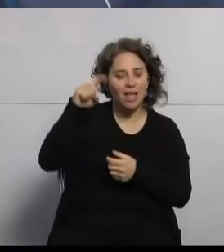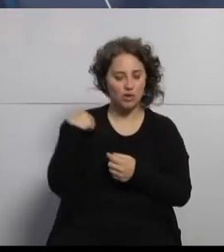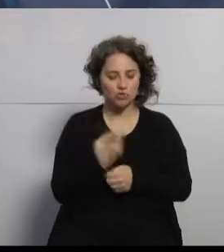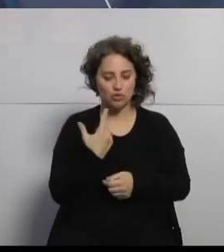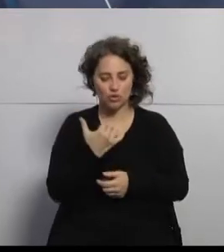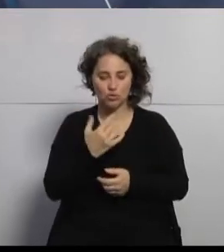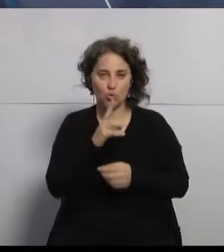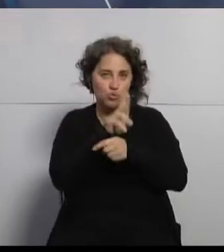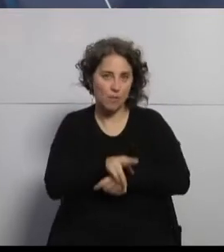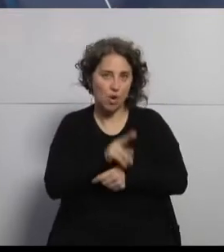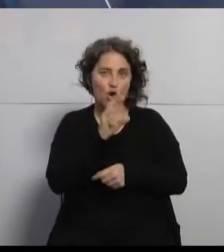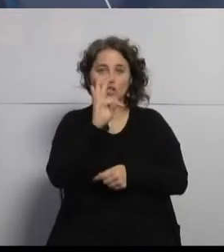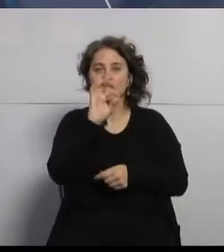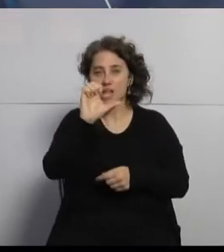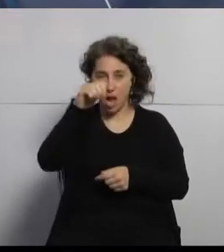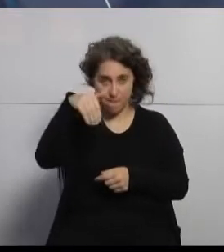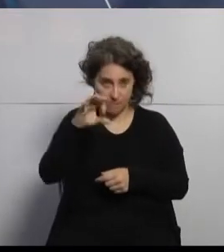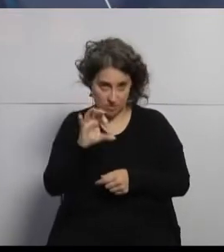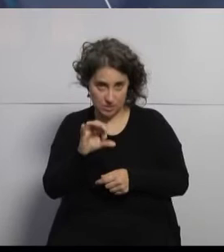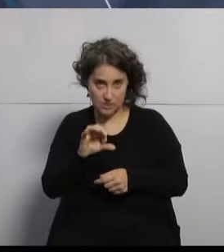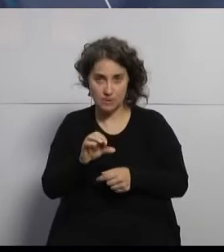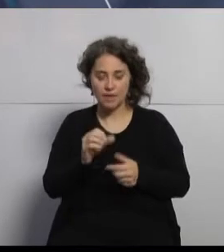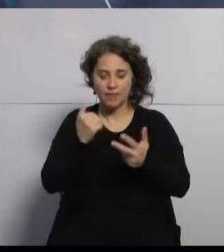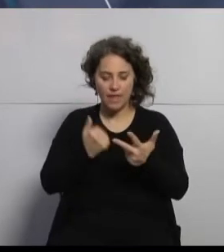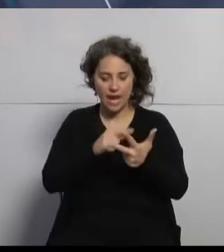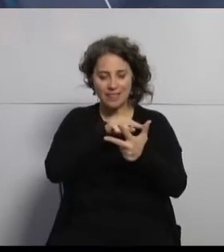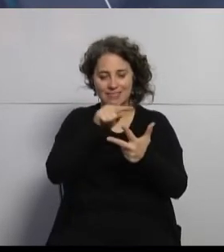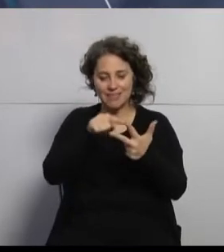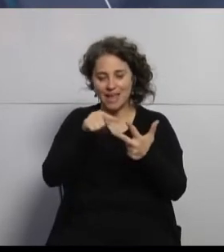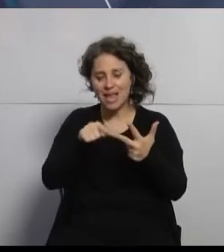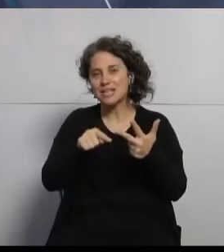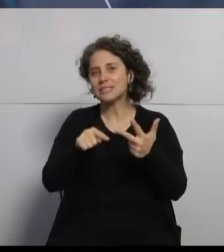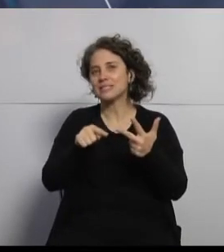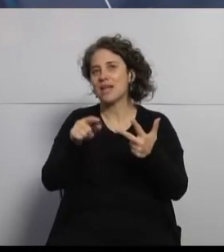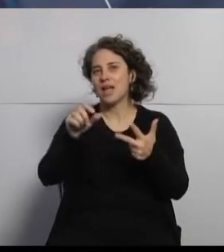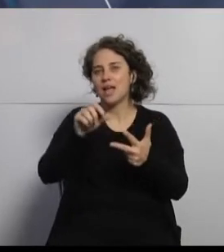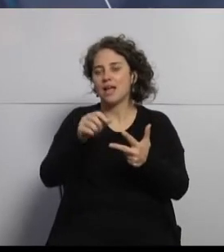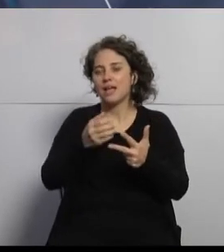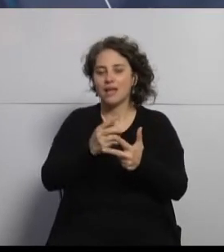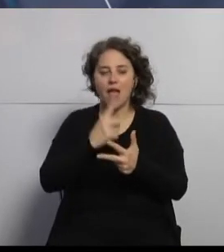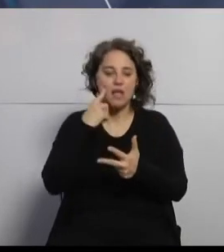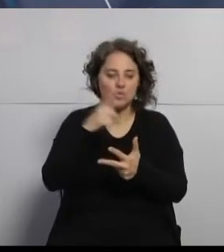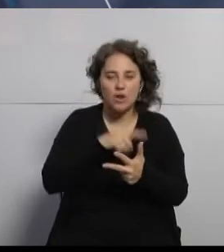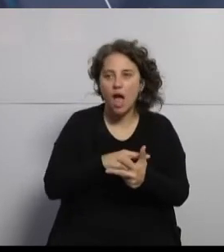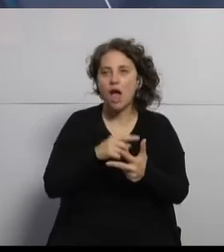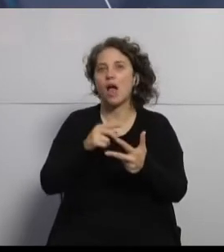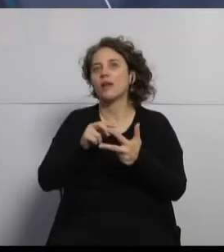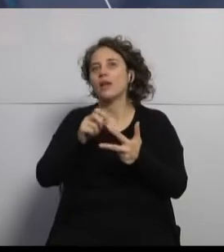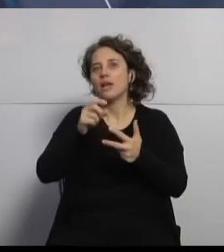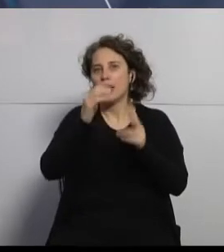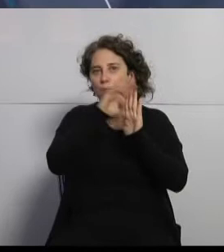con Teams for Health Care, que es parte de tres habilitadores que tenemos, tenemos aceleradores, inteligencia artificial,